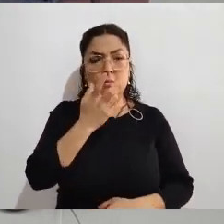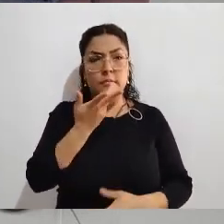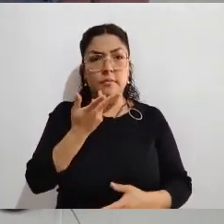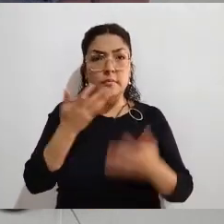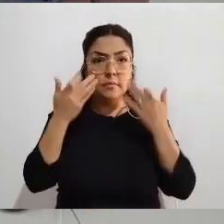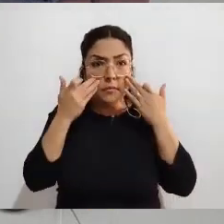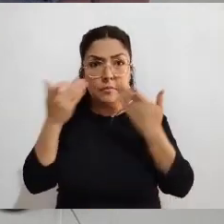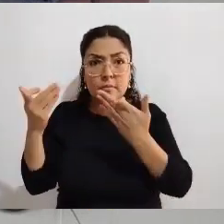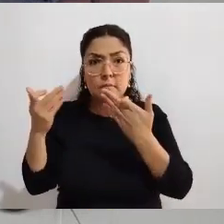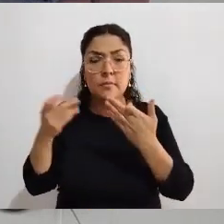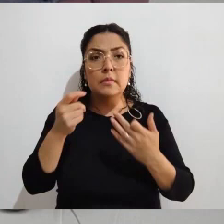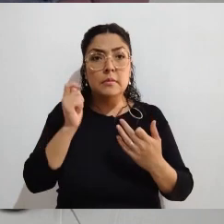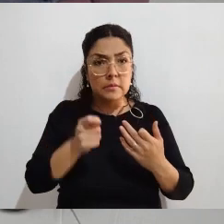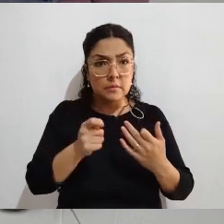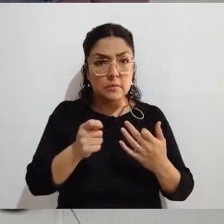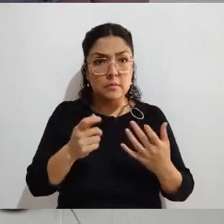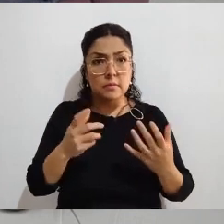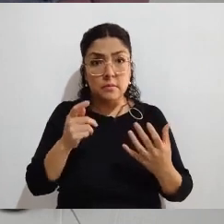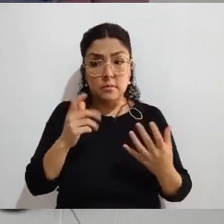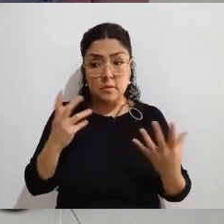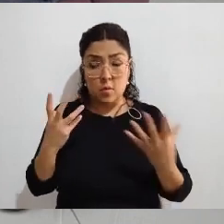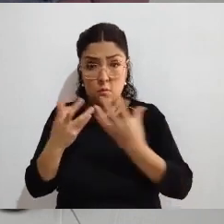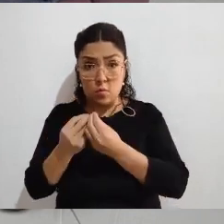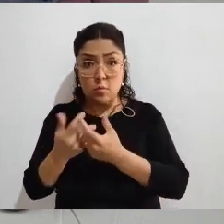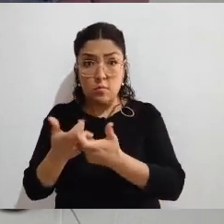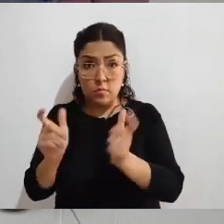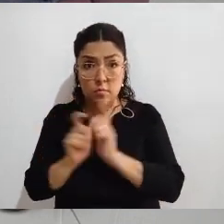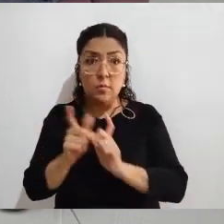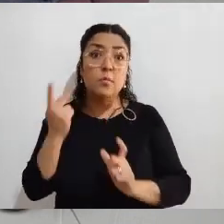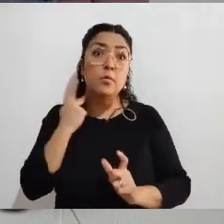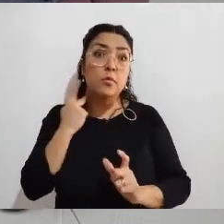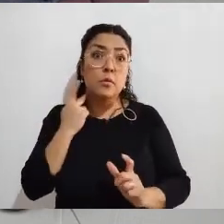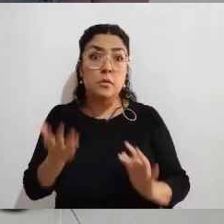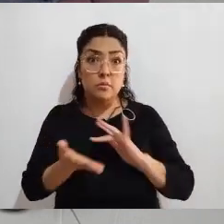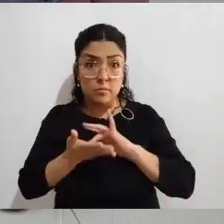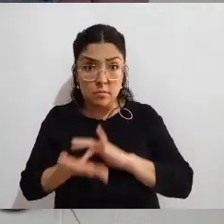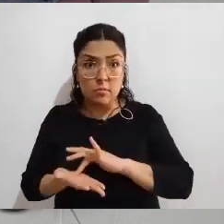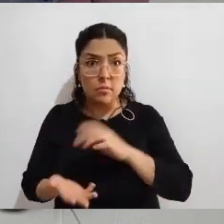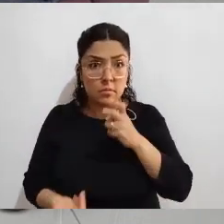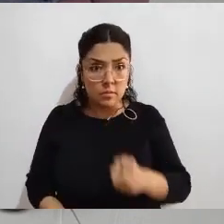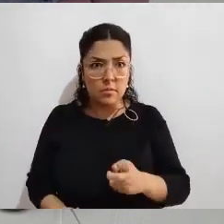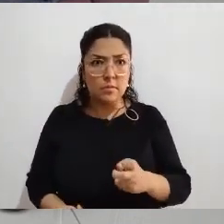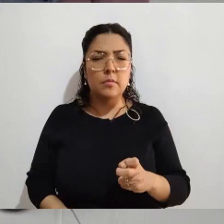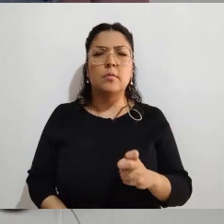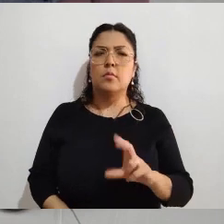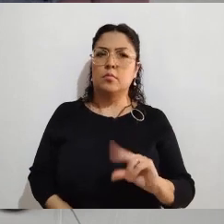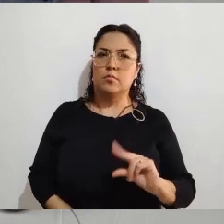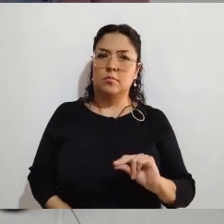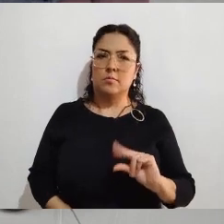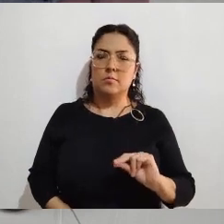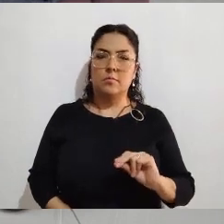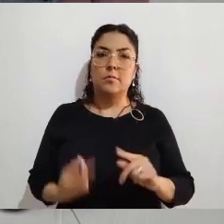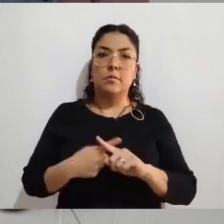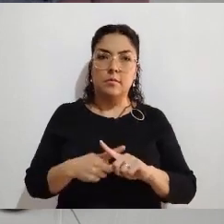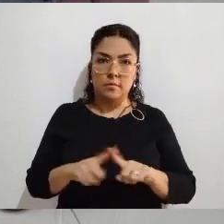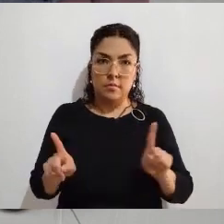no implica que me vaya yo a afiliar a algún partido, es una cosa totalmente distinta. Nada más hago la aclaración porque alguien pudiera